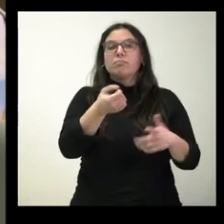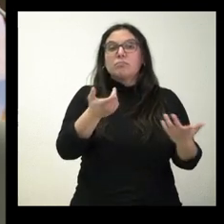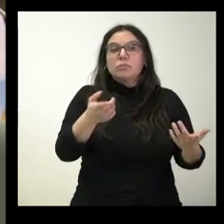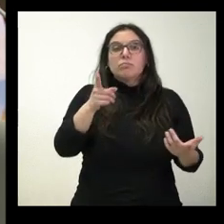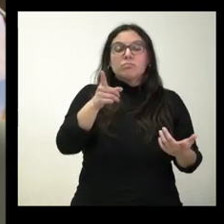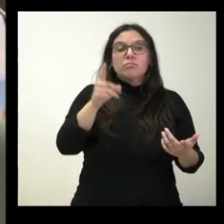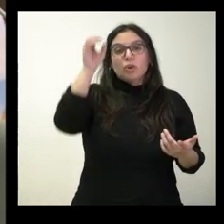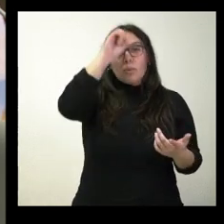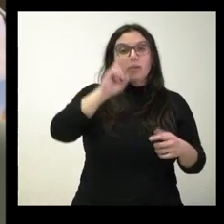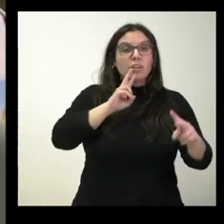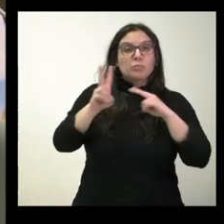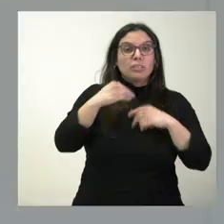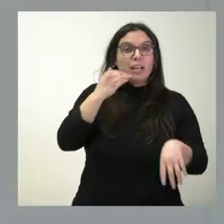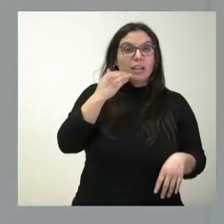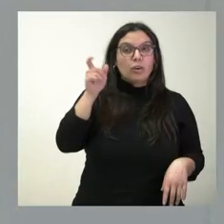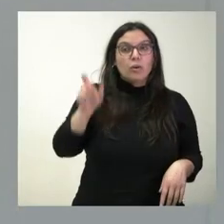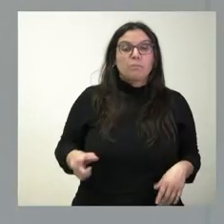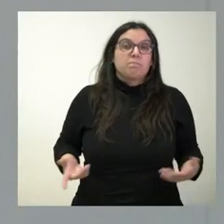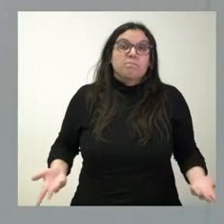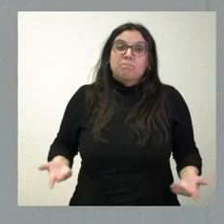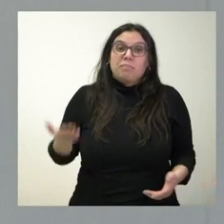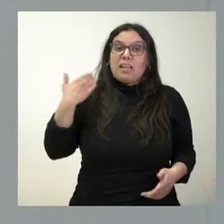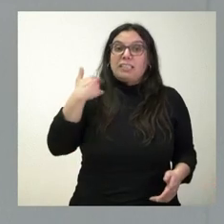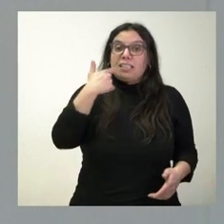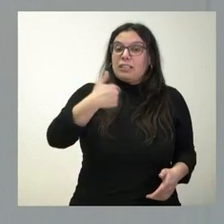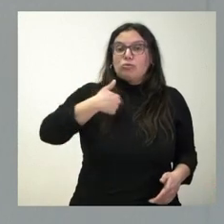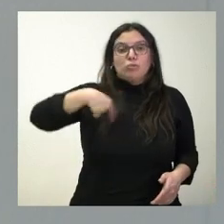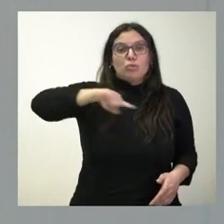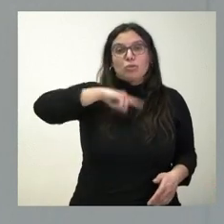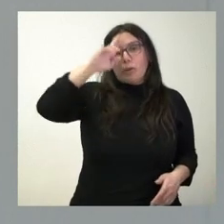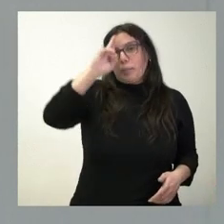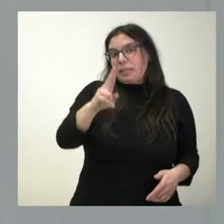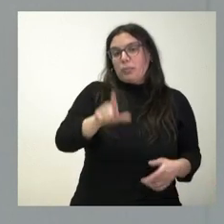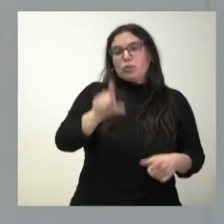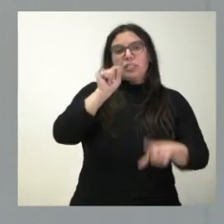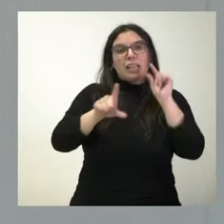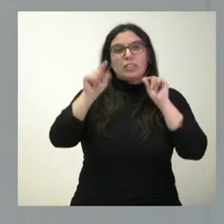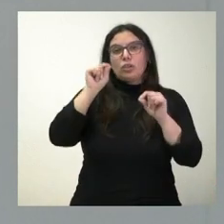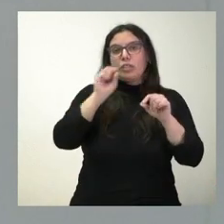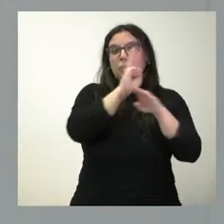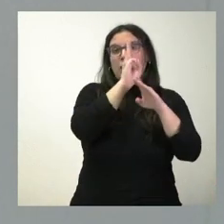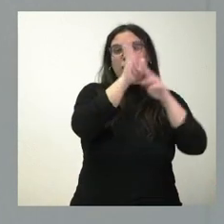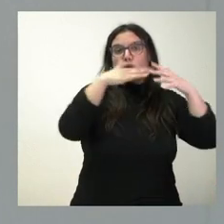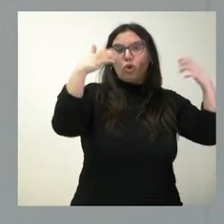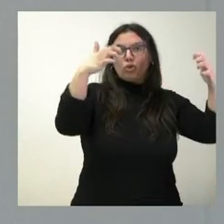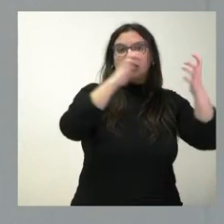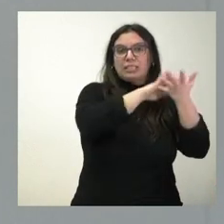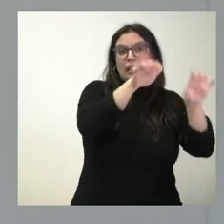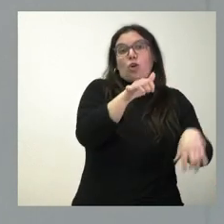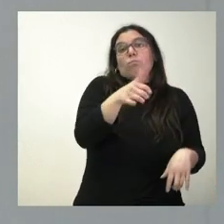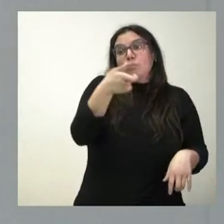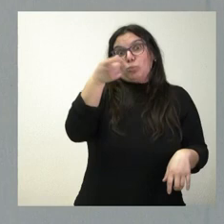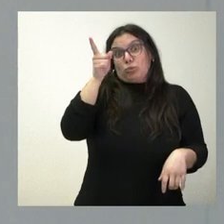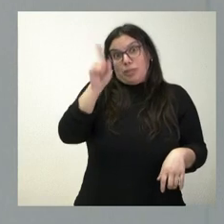declaraciones. Fíjese, yo antes dije que era muy respetuoso con las decisiones del Parlamento de Castilla y León, pues